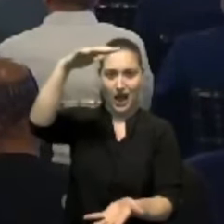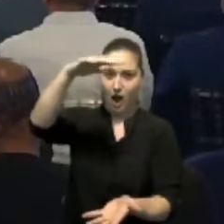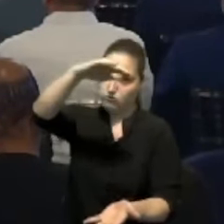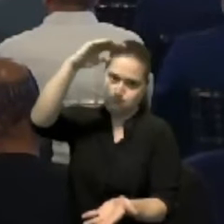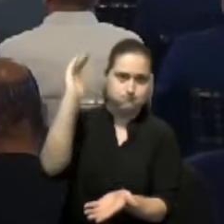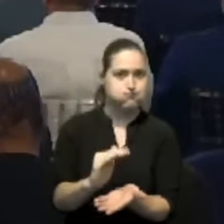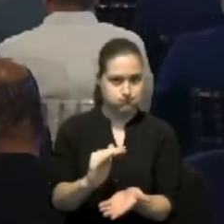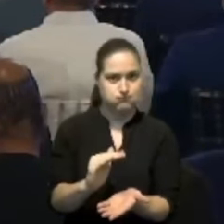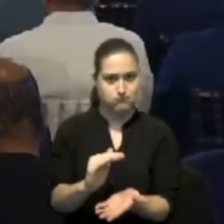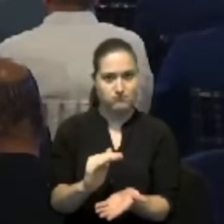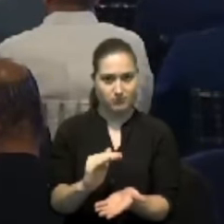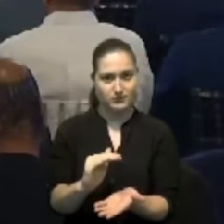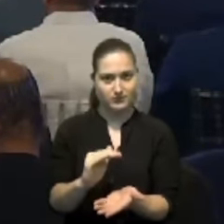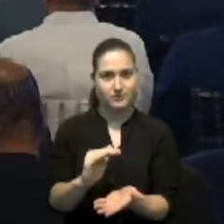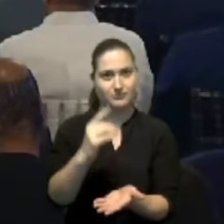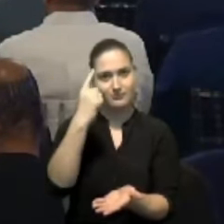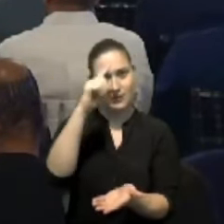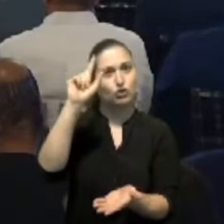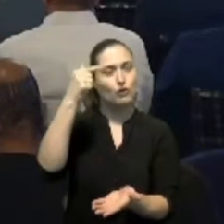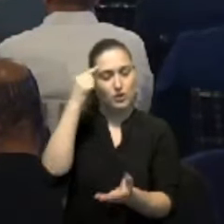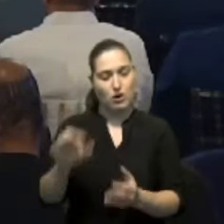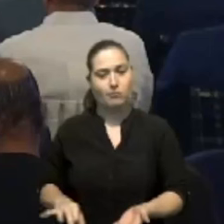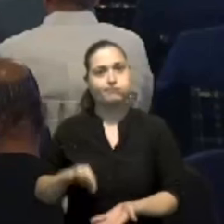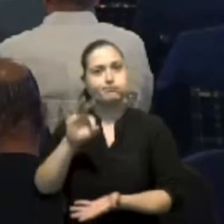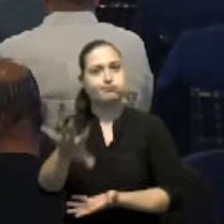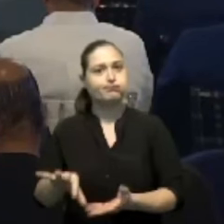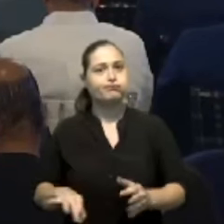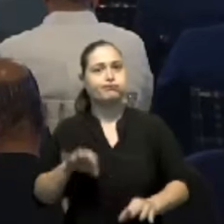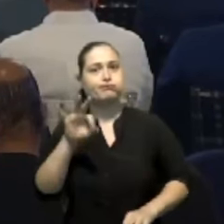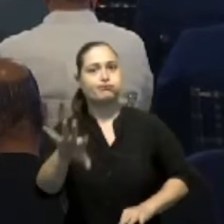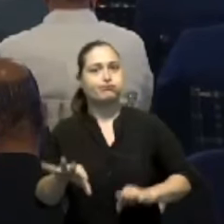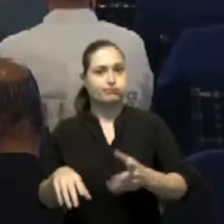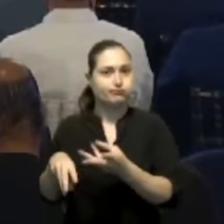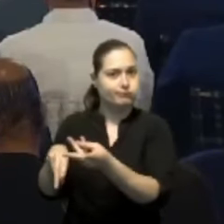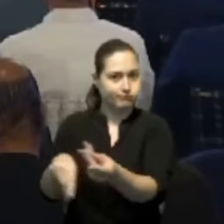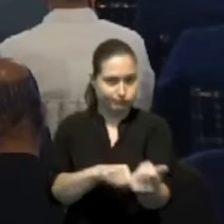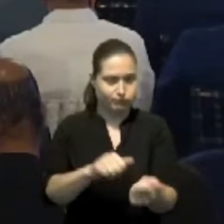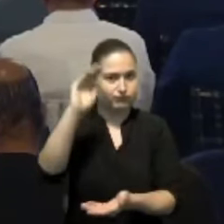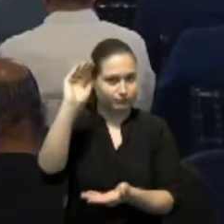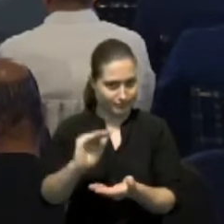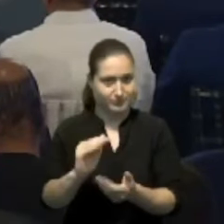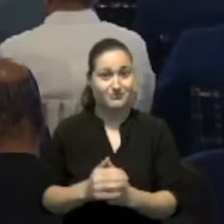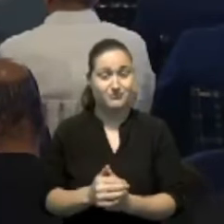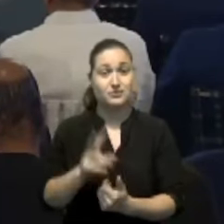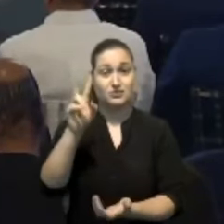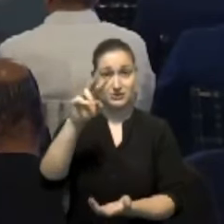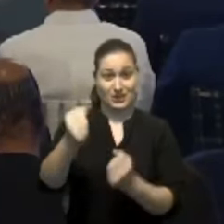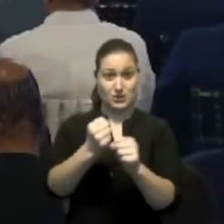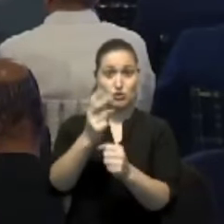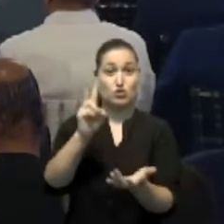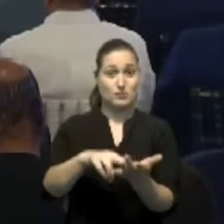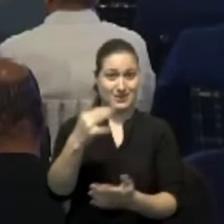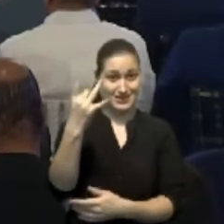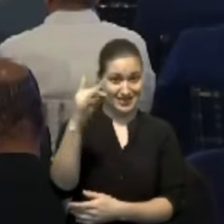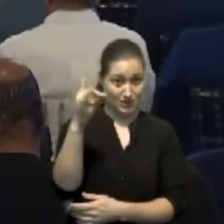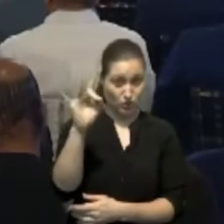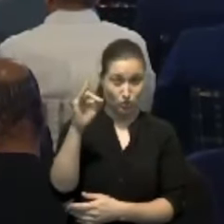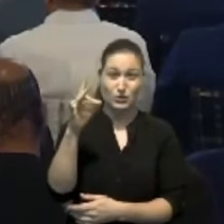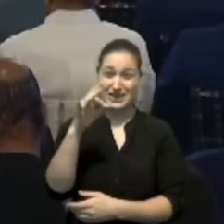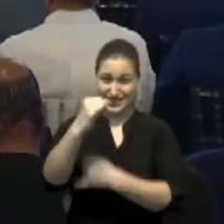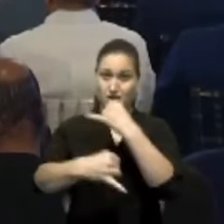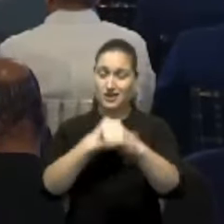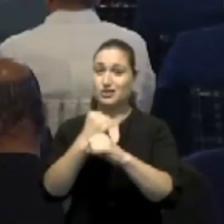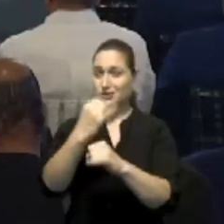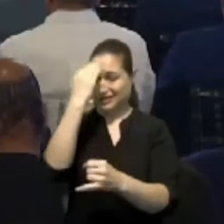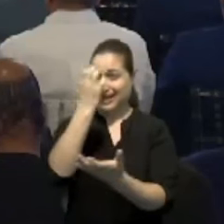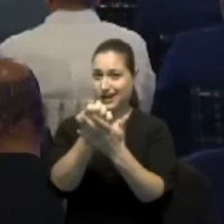financiar el gasto público. En el año 2008, fruto de la crisis financiera internacional, se